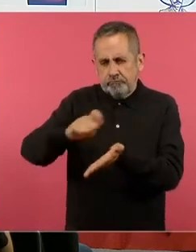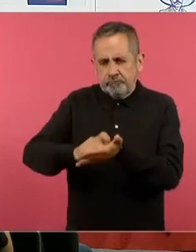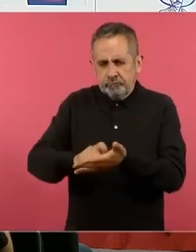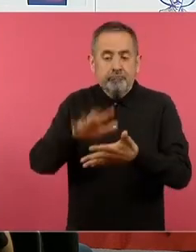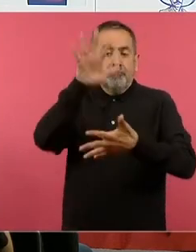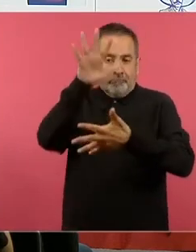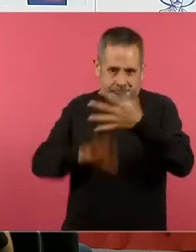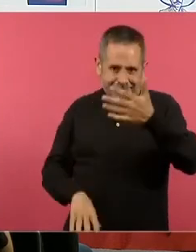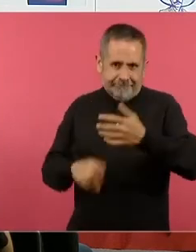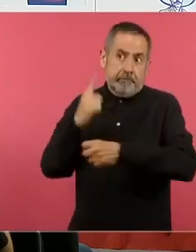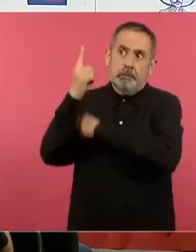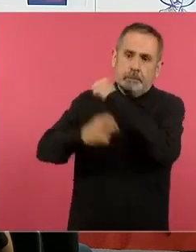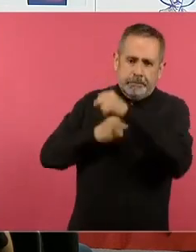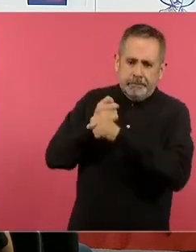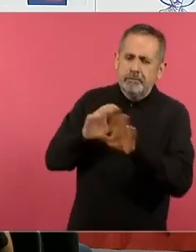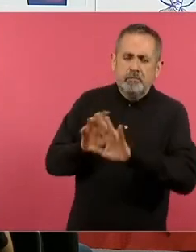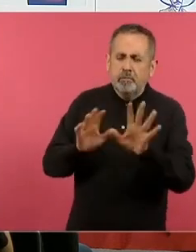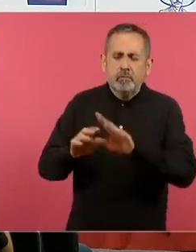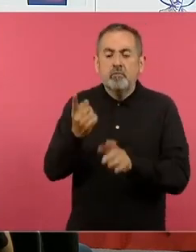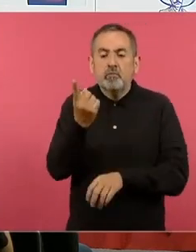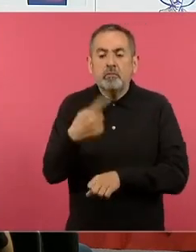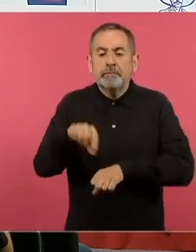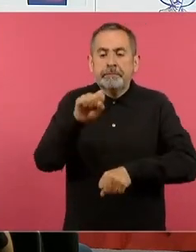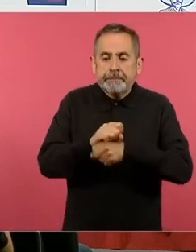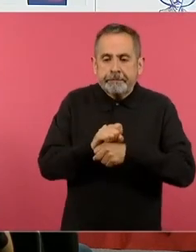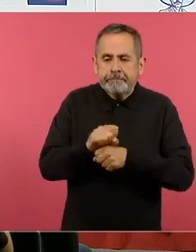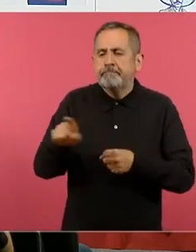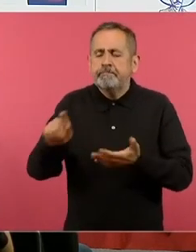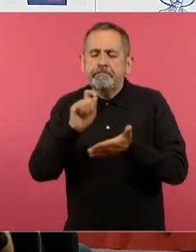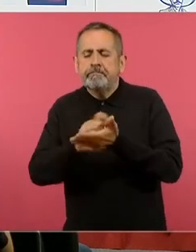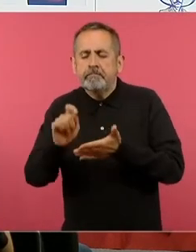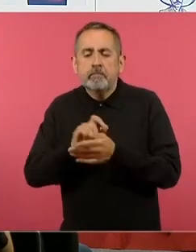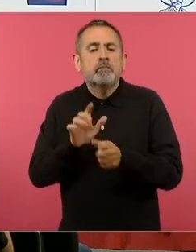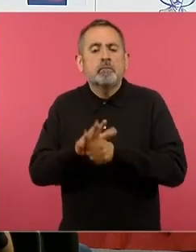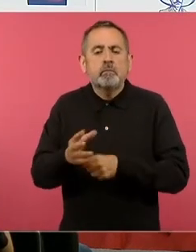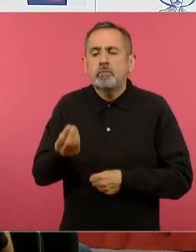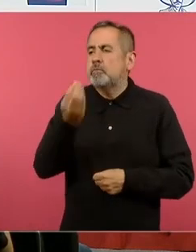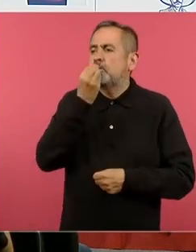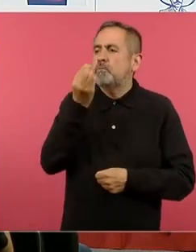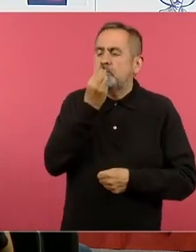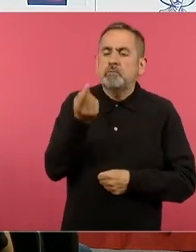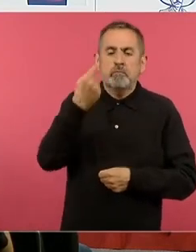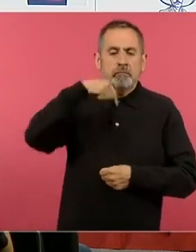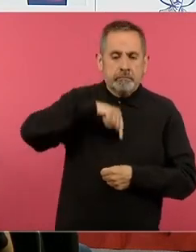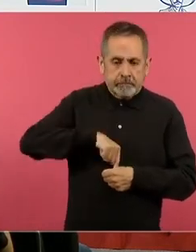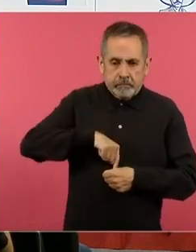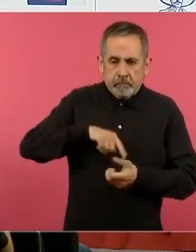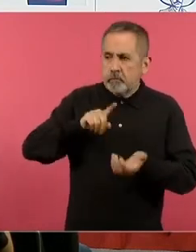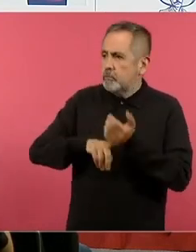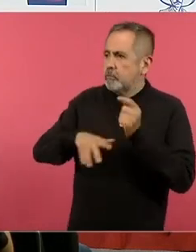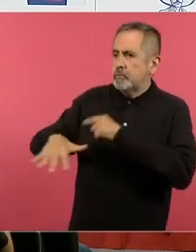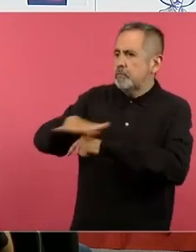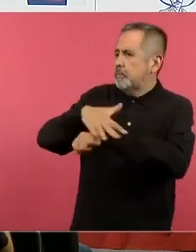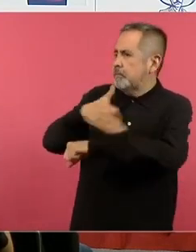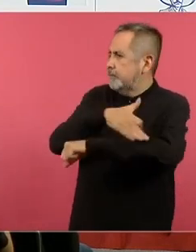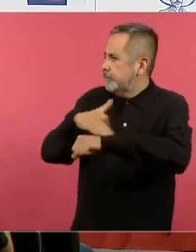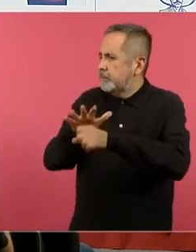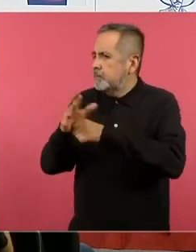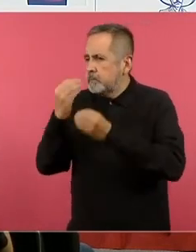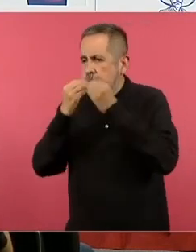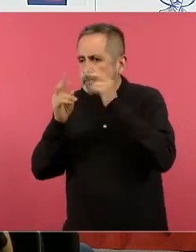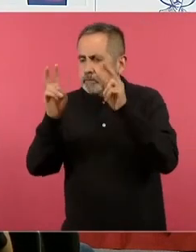hacer todo el año por supuesto pero que haga su lista de qué alimentos ingiere él o qué alimentos ingieren en su familia